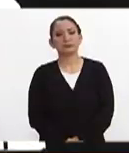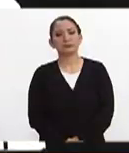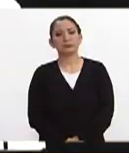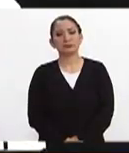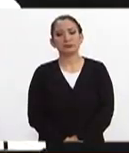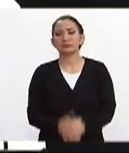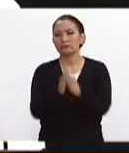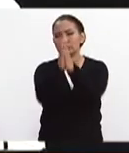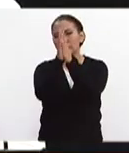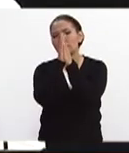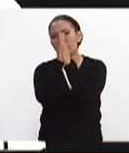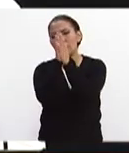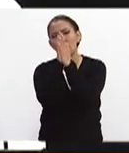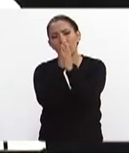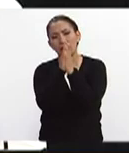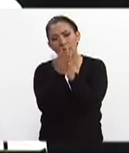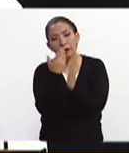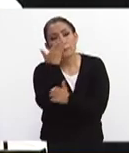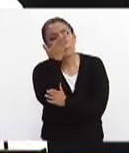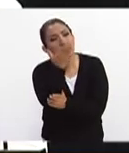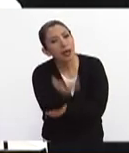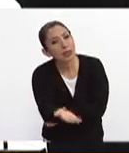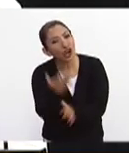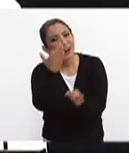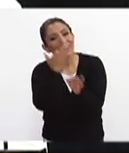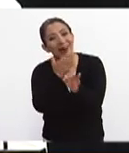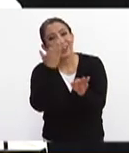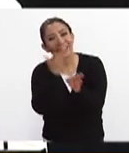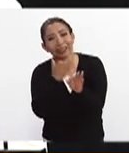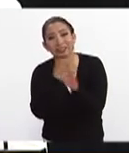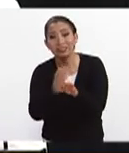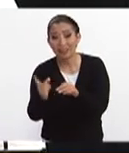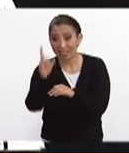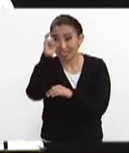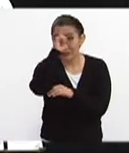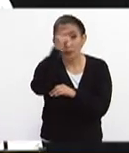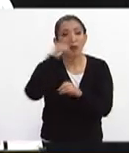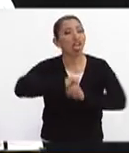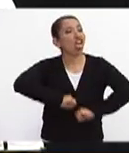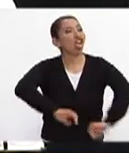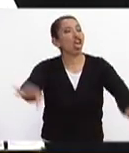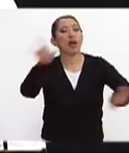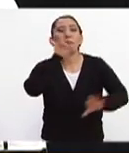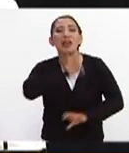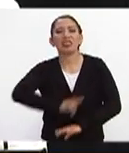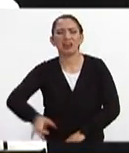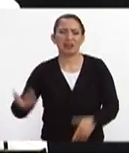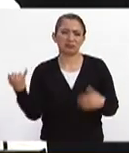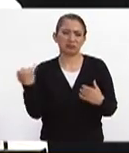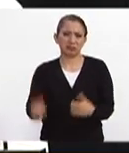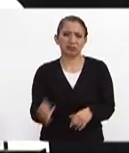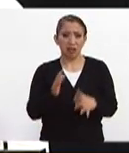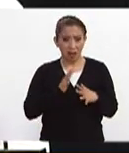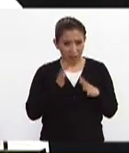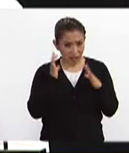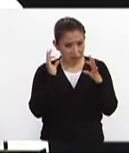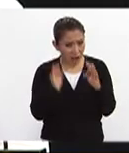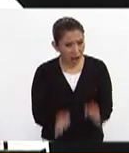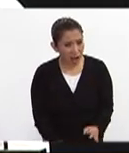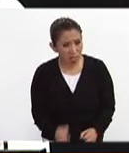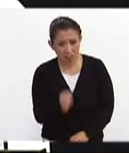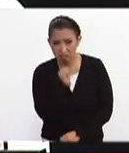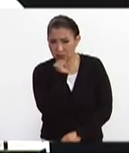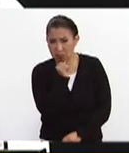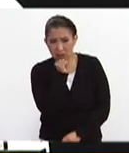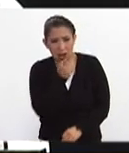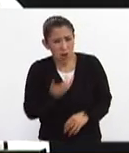por favor la gente no ocupe estos momentos de dificultad para mandar este tipo de mensajes cuando no están confirmados cuando no